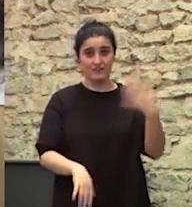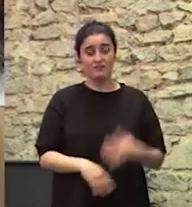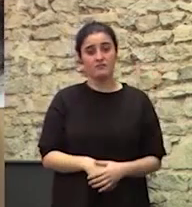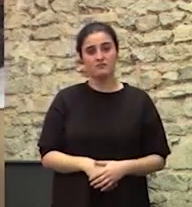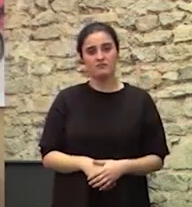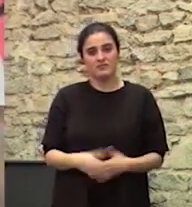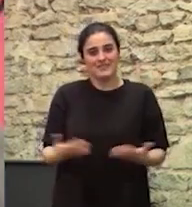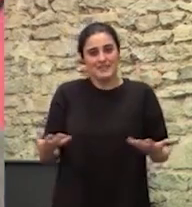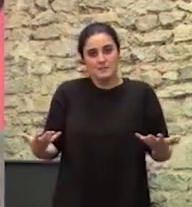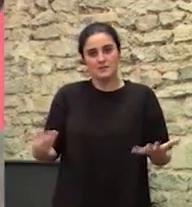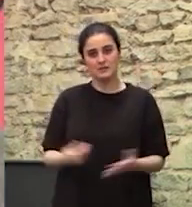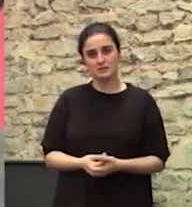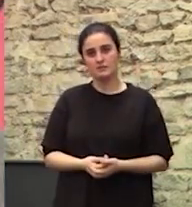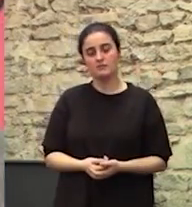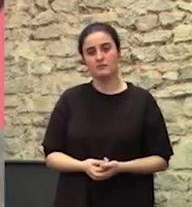¿Qué está pasando?